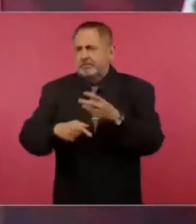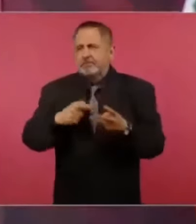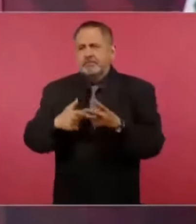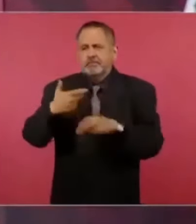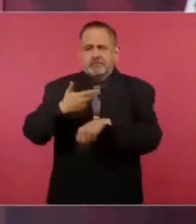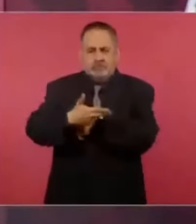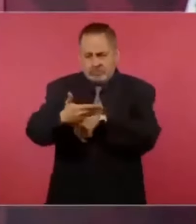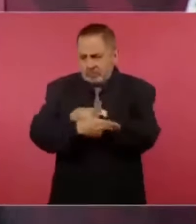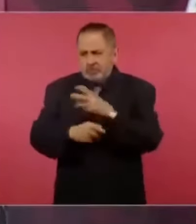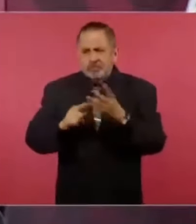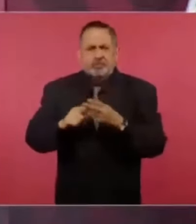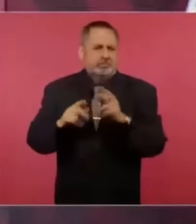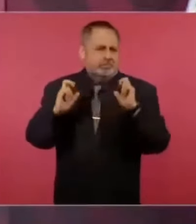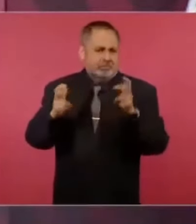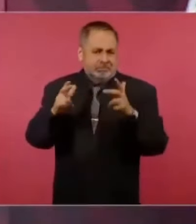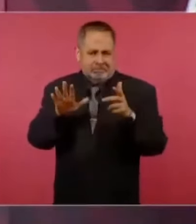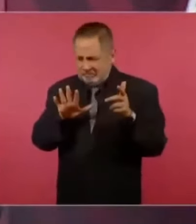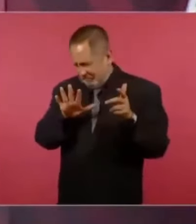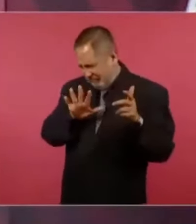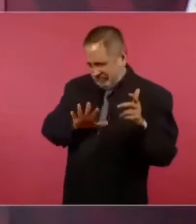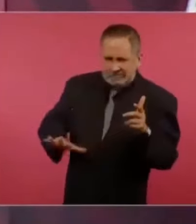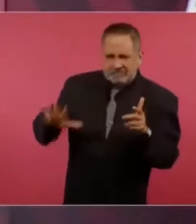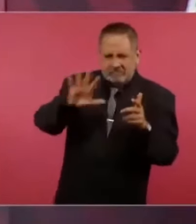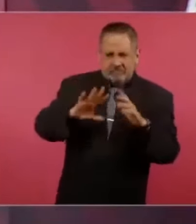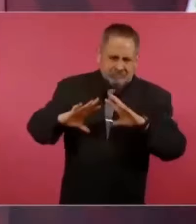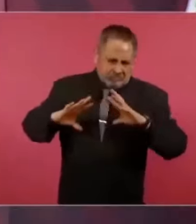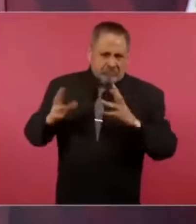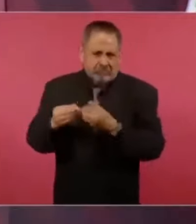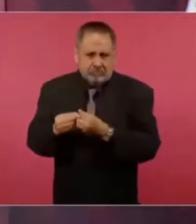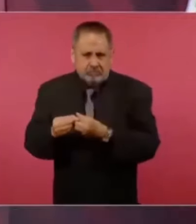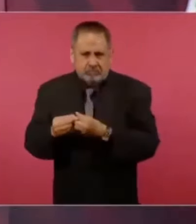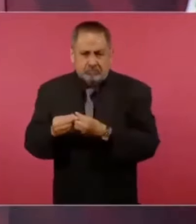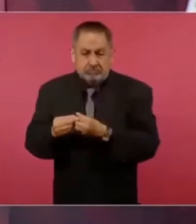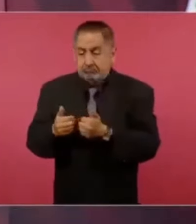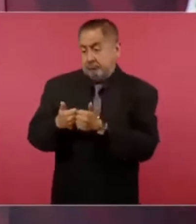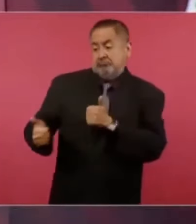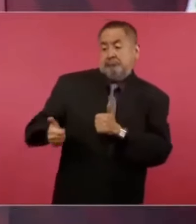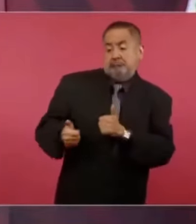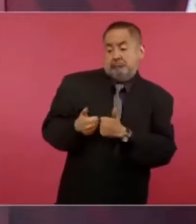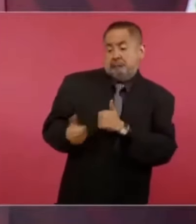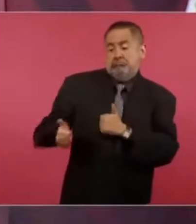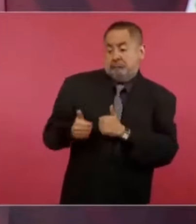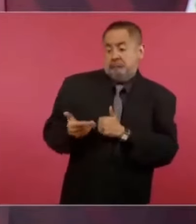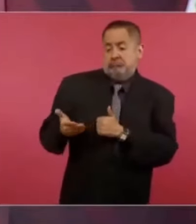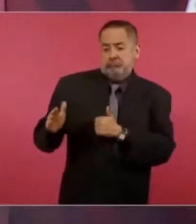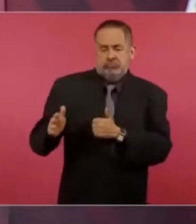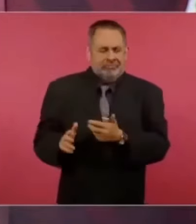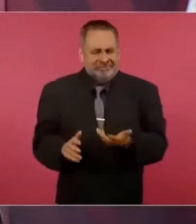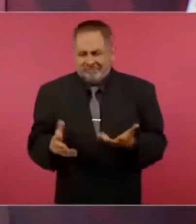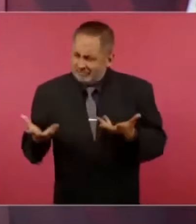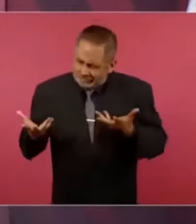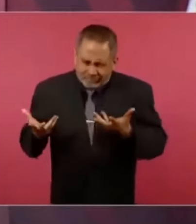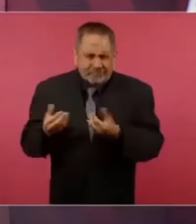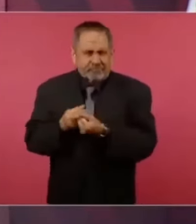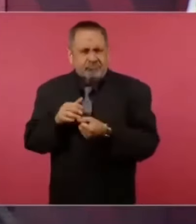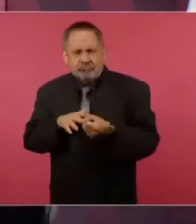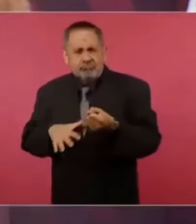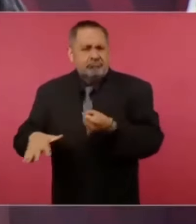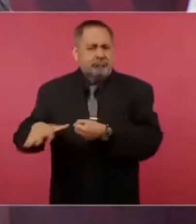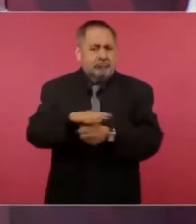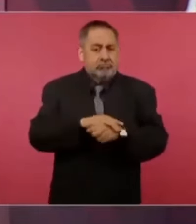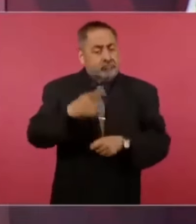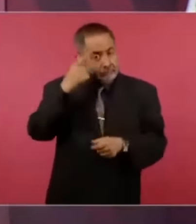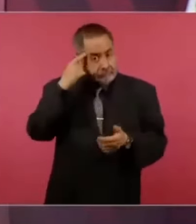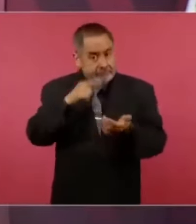Chiapas, todo. Ahora vamos, nada más para recordar, el